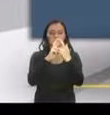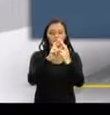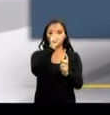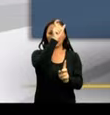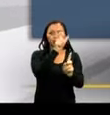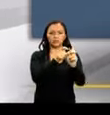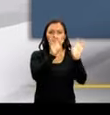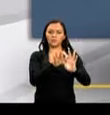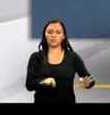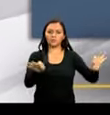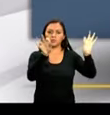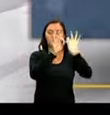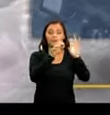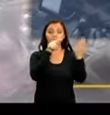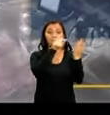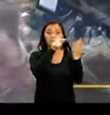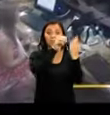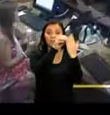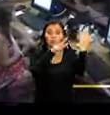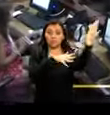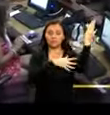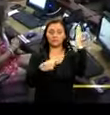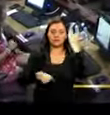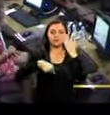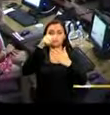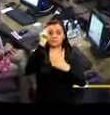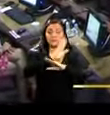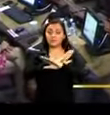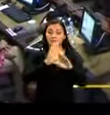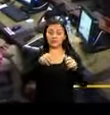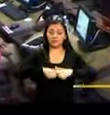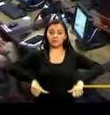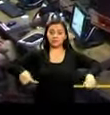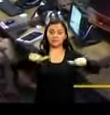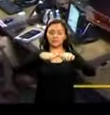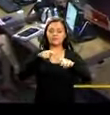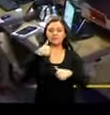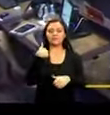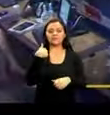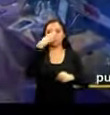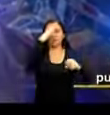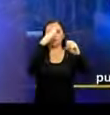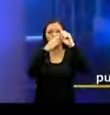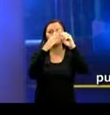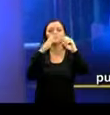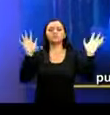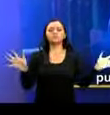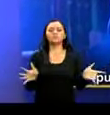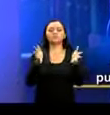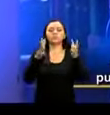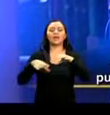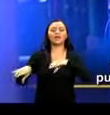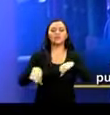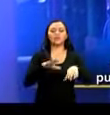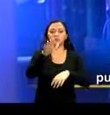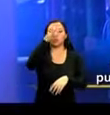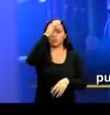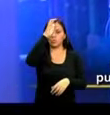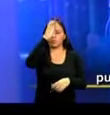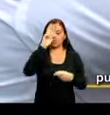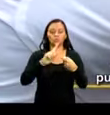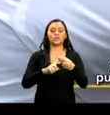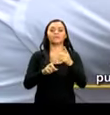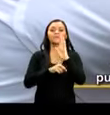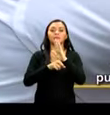El proyecto de ley de reconocimiento a personajes destacados que fue aprobado en el Pleno de la Asamblea tiene como objetivo incentivar las actividades